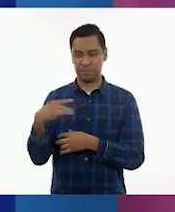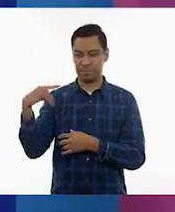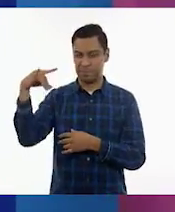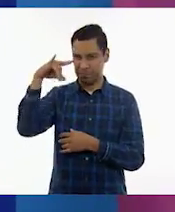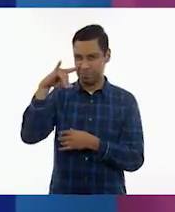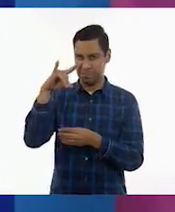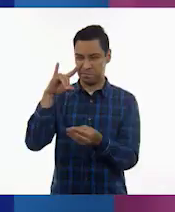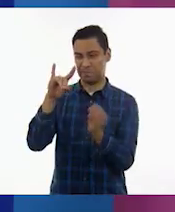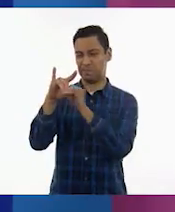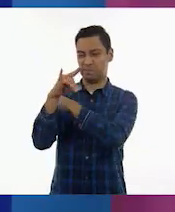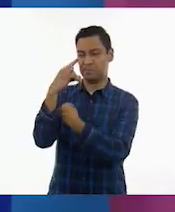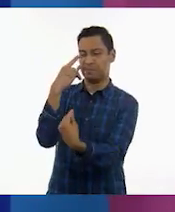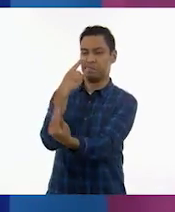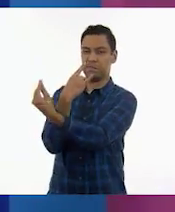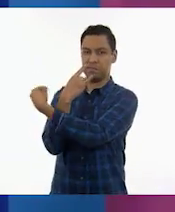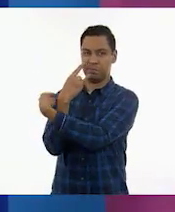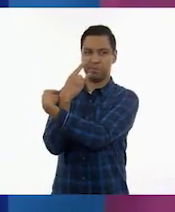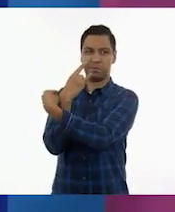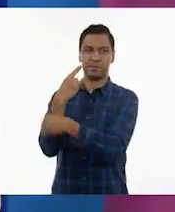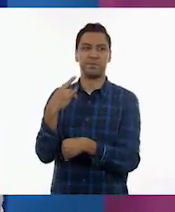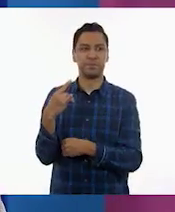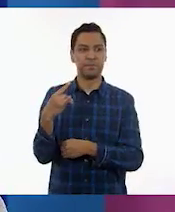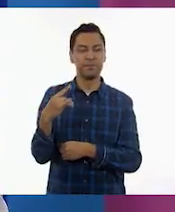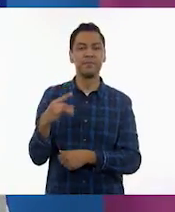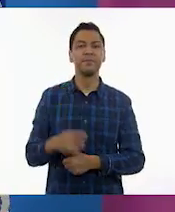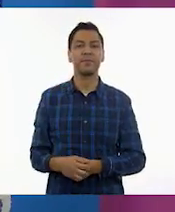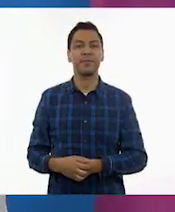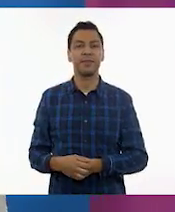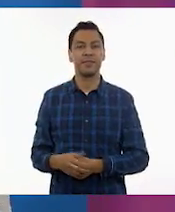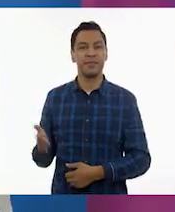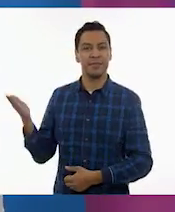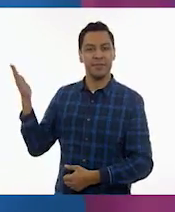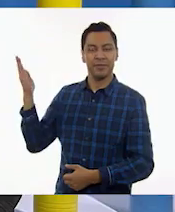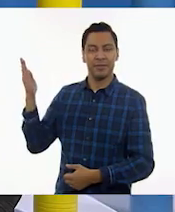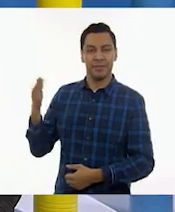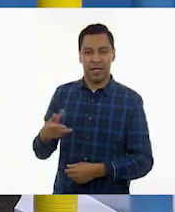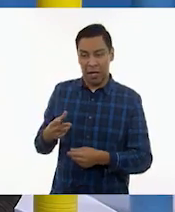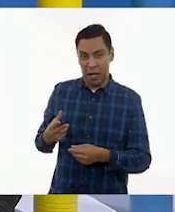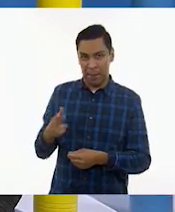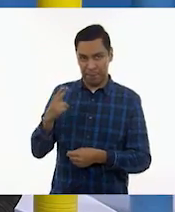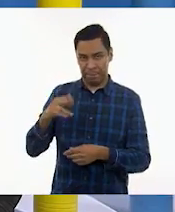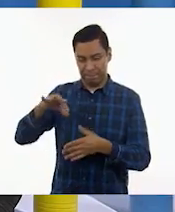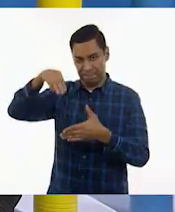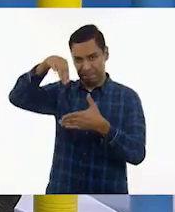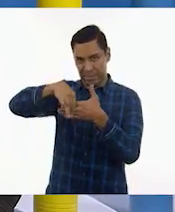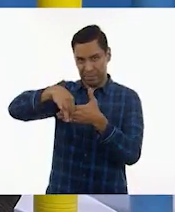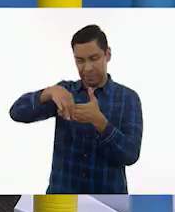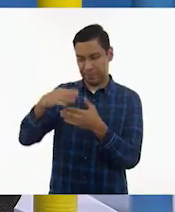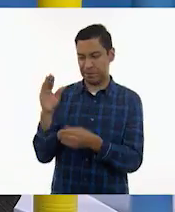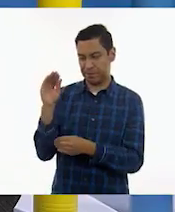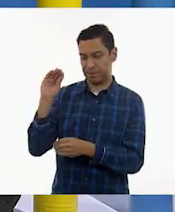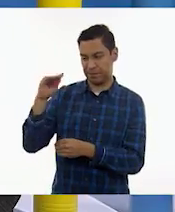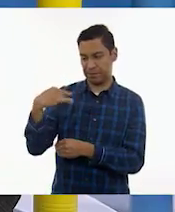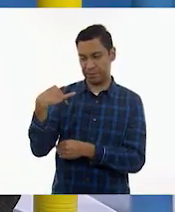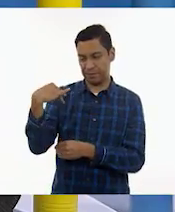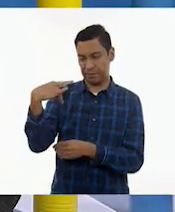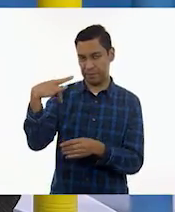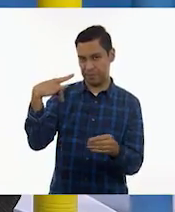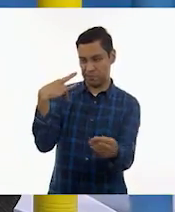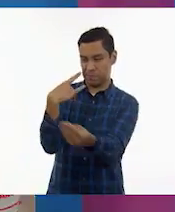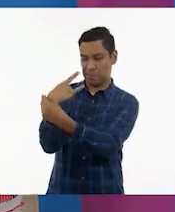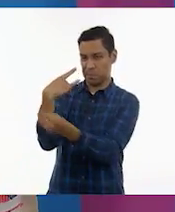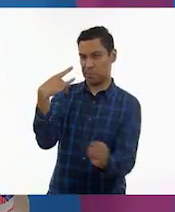a usar su mano. A ver, ¿tendrás un clip para poder aquí? A ver, un clip, un clip. Esta va a ser la mano de la vieja Ixmucané.